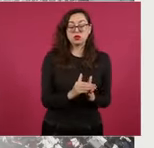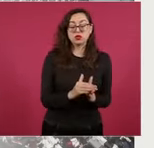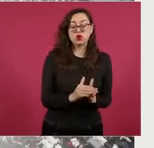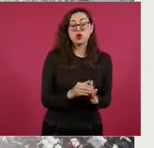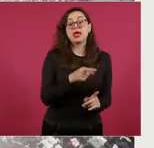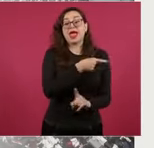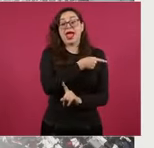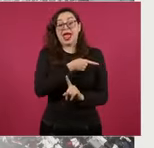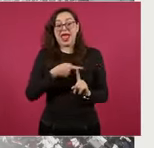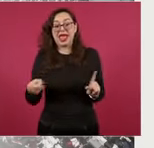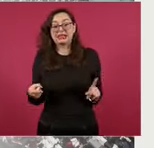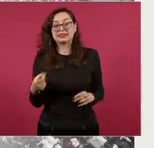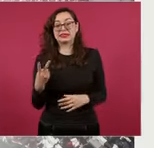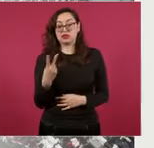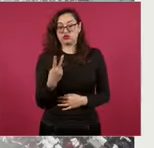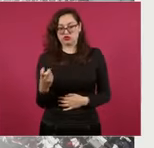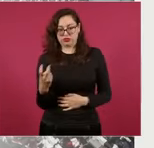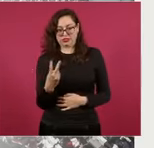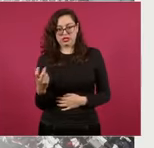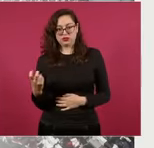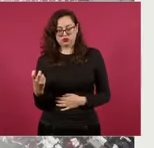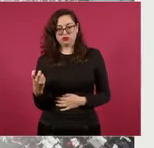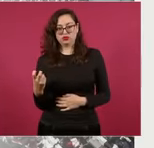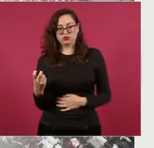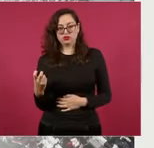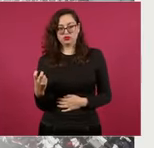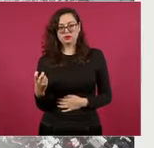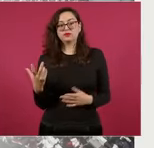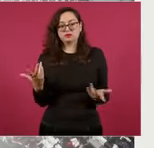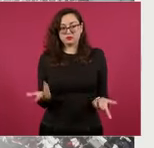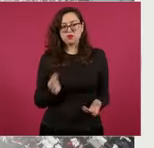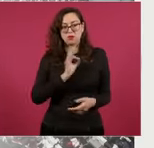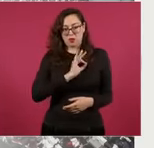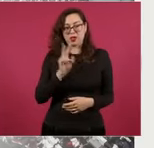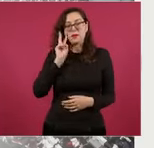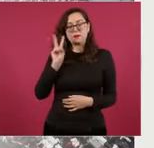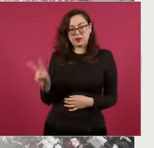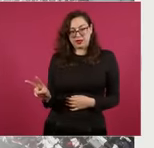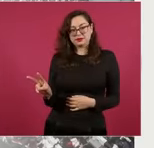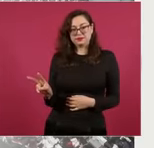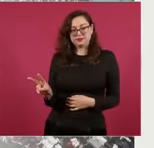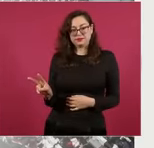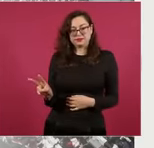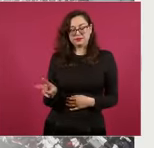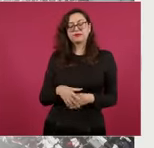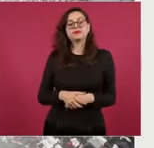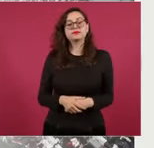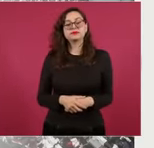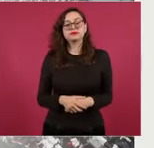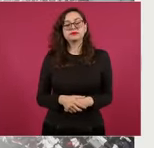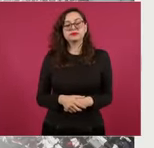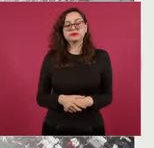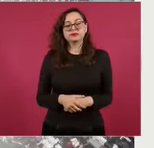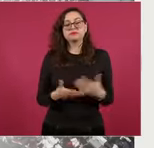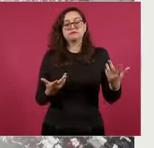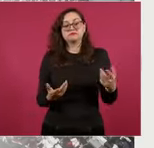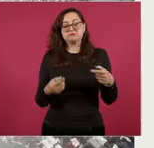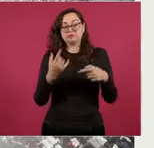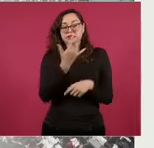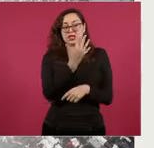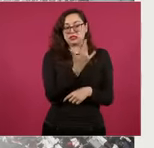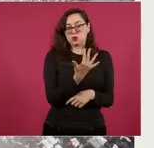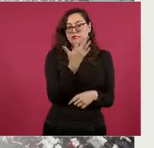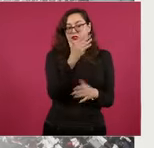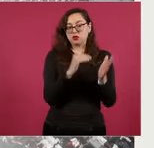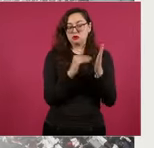el cociente natural. Aquí está, los 55 millones 705 mil entre 200